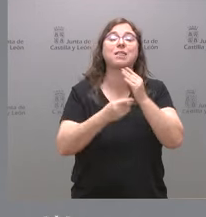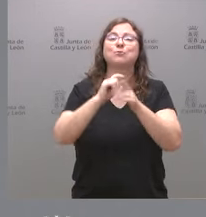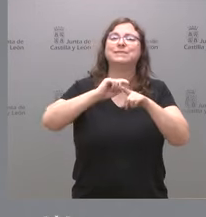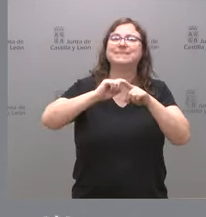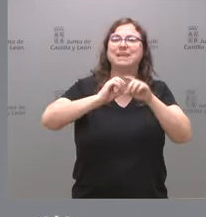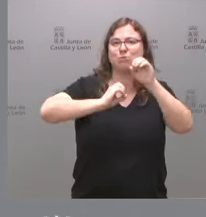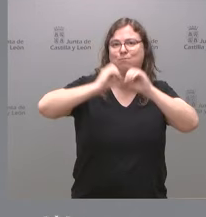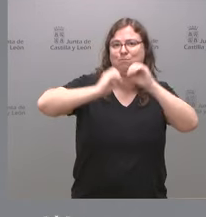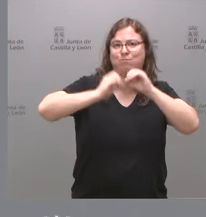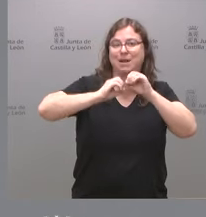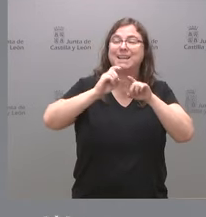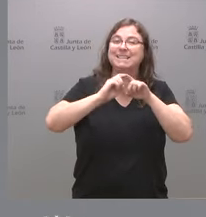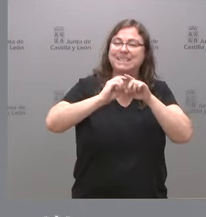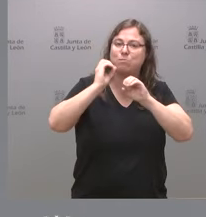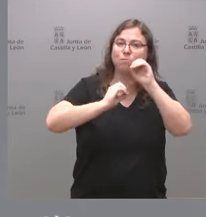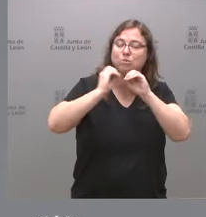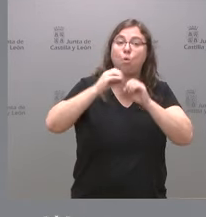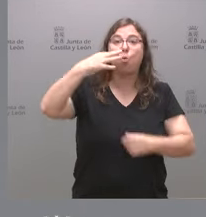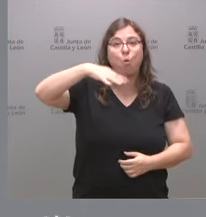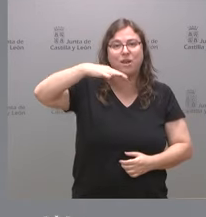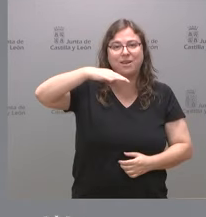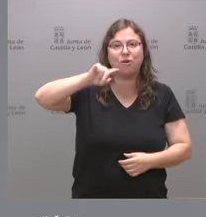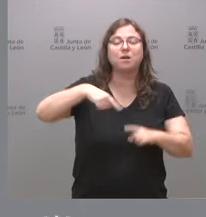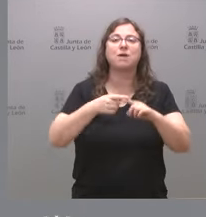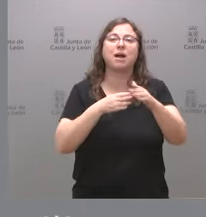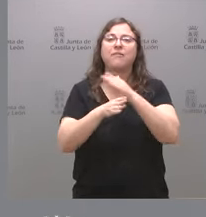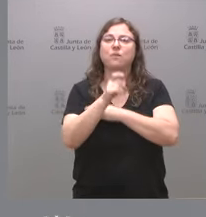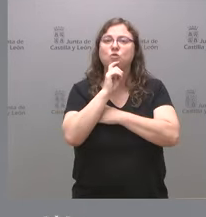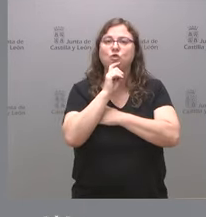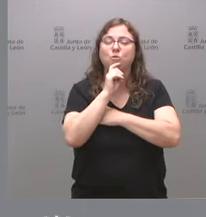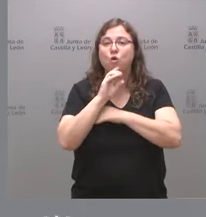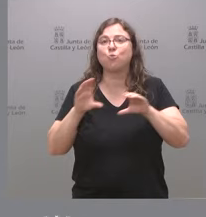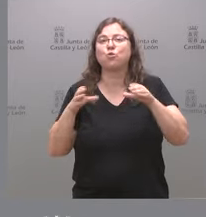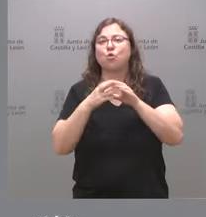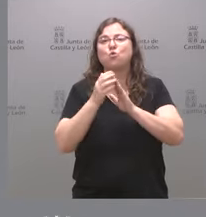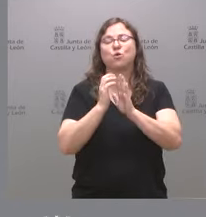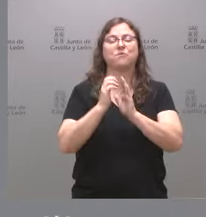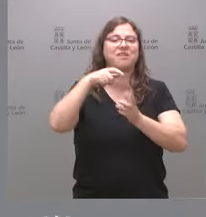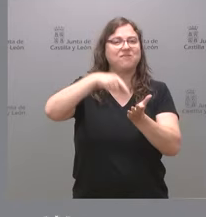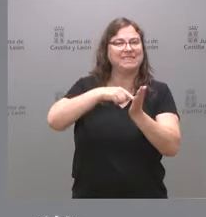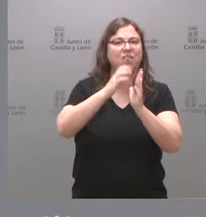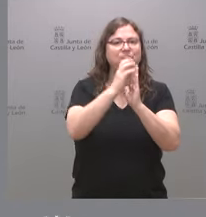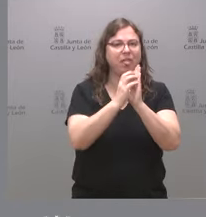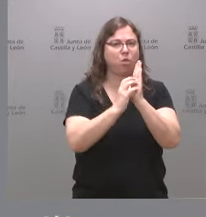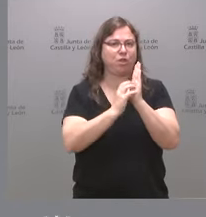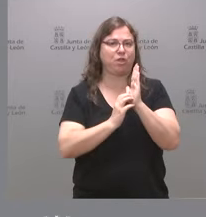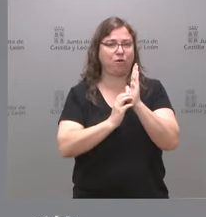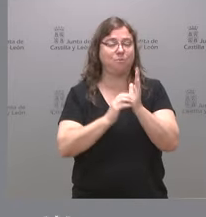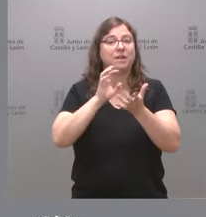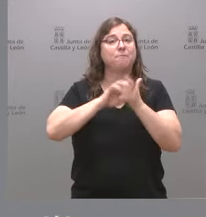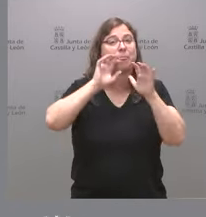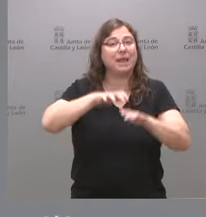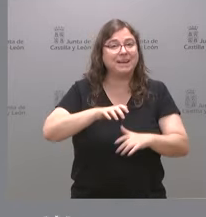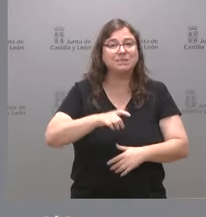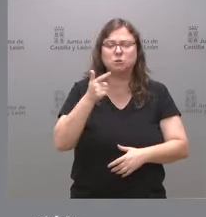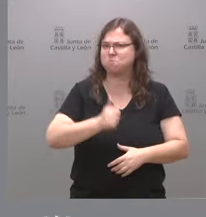especialmente el tipo de gravamen único y mediante la aplicación de un conjunto de deducciones fiscales. Castilla y León tiene el régimen más